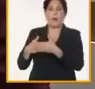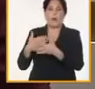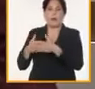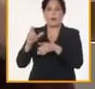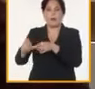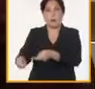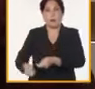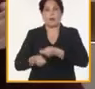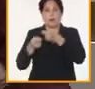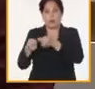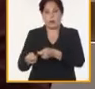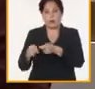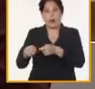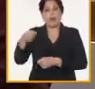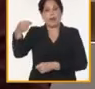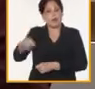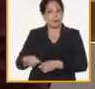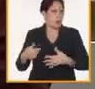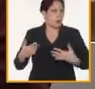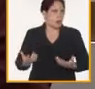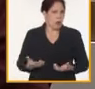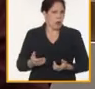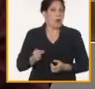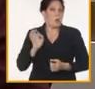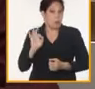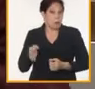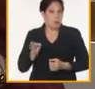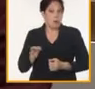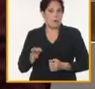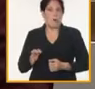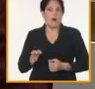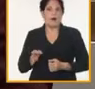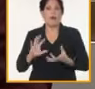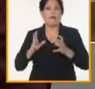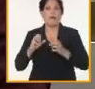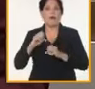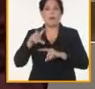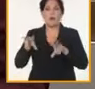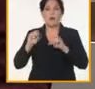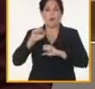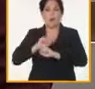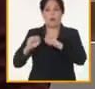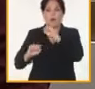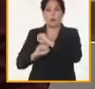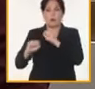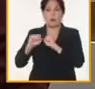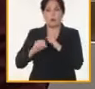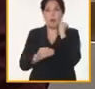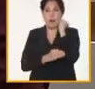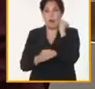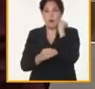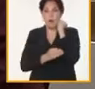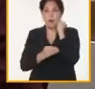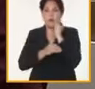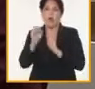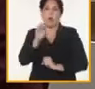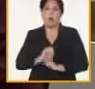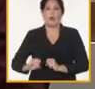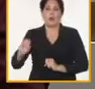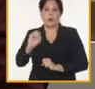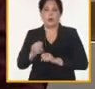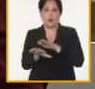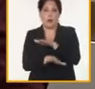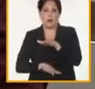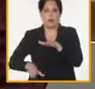campesino y se tomó la decisión de una nueva estructura para fortalecer esas organizaciones de